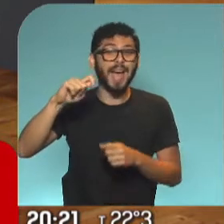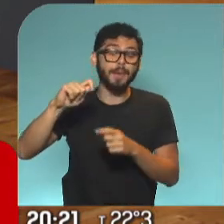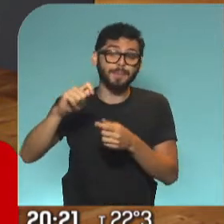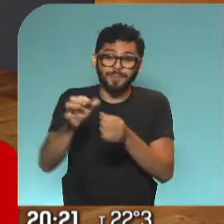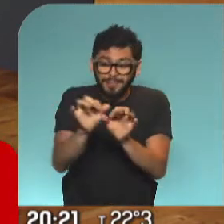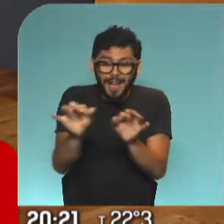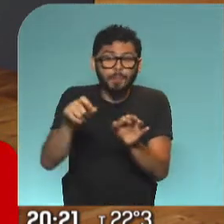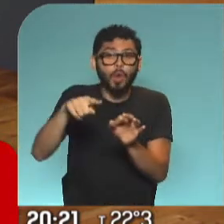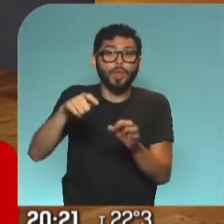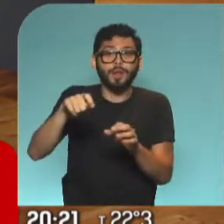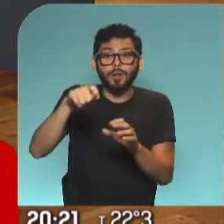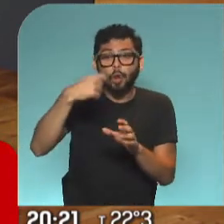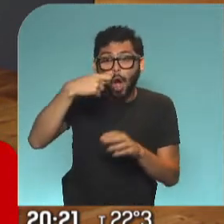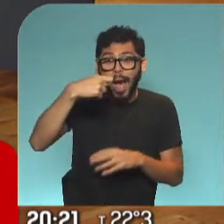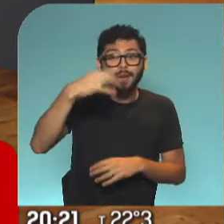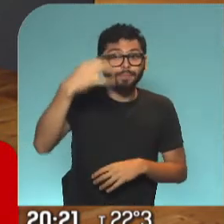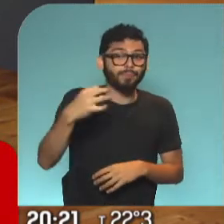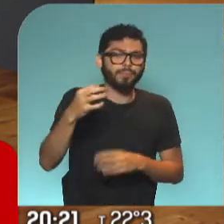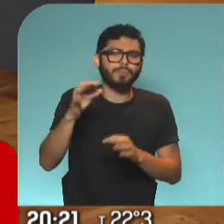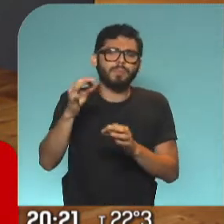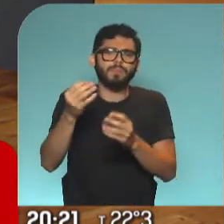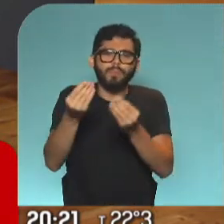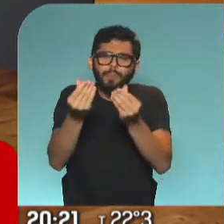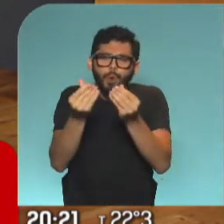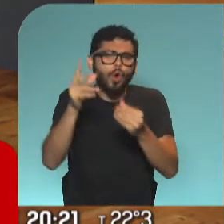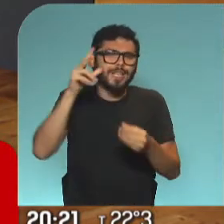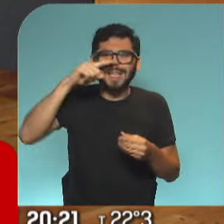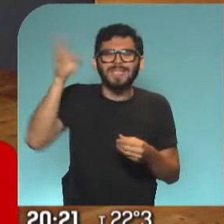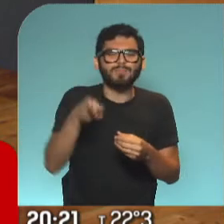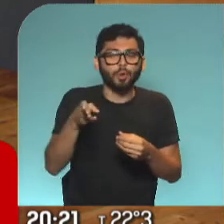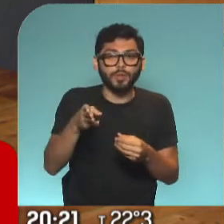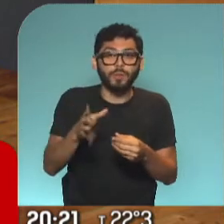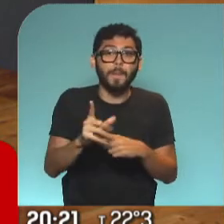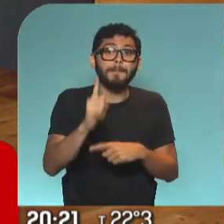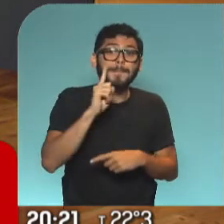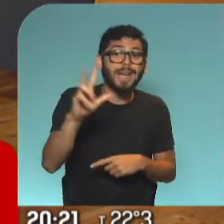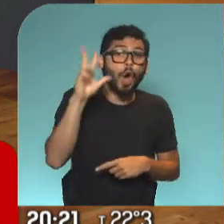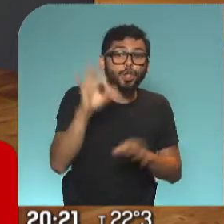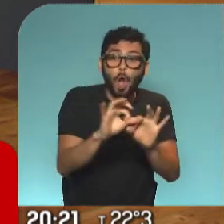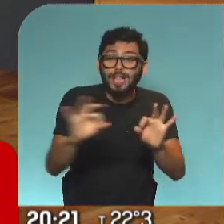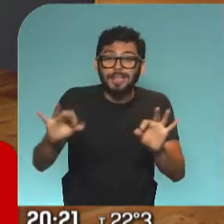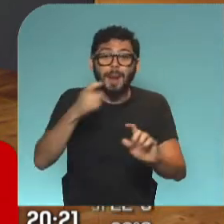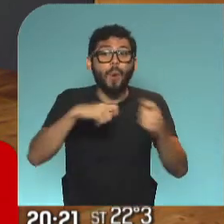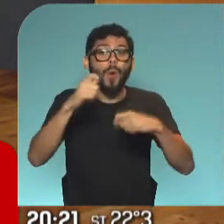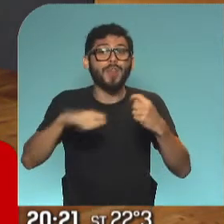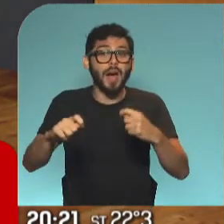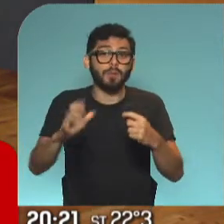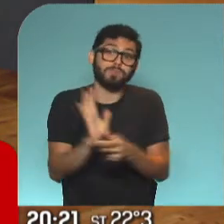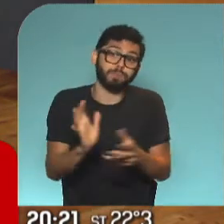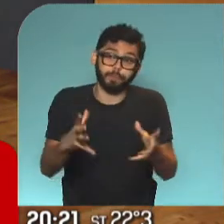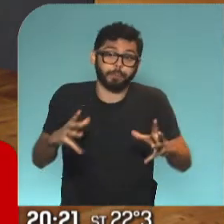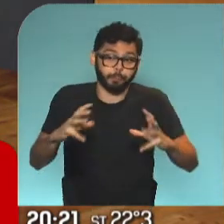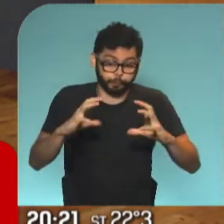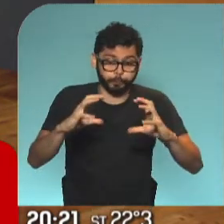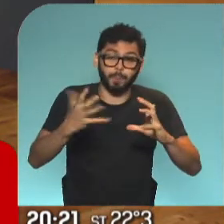una pureza del 87%. Más de 1.800 dosis para venderse en el mercado. Un cargamento importante,